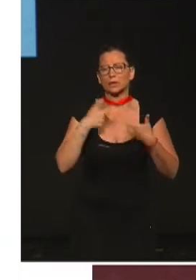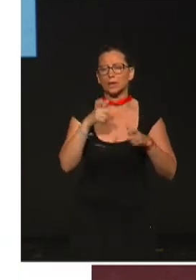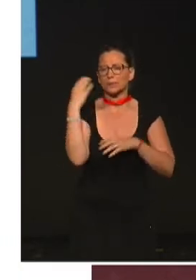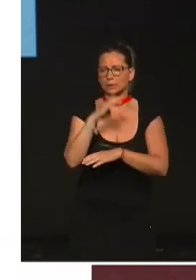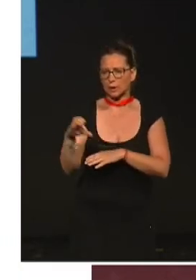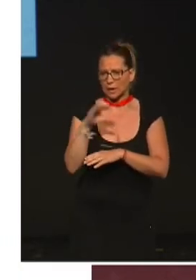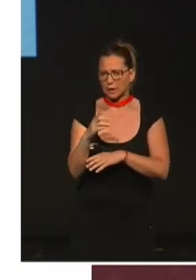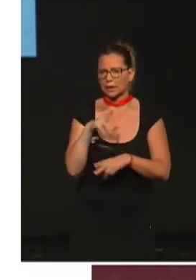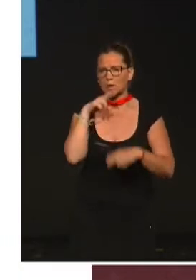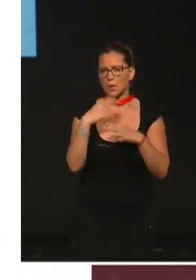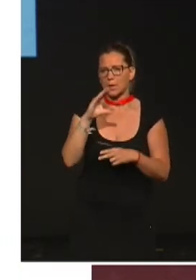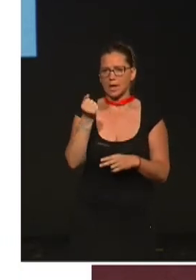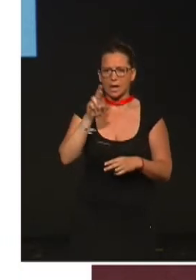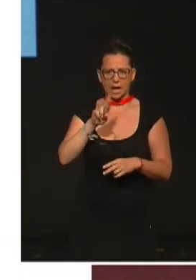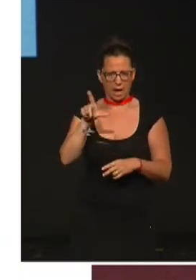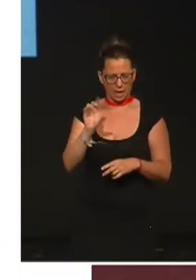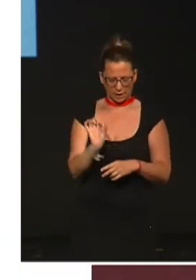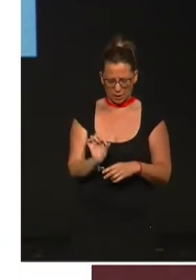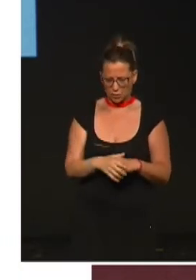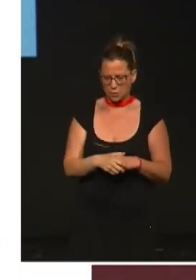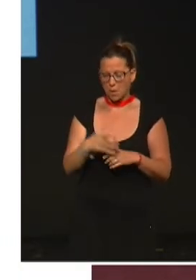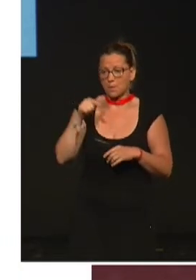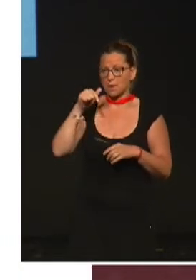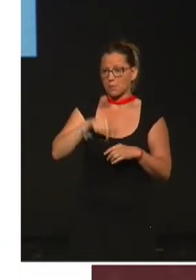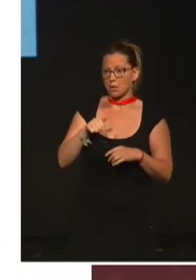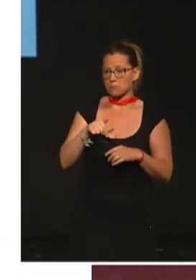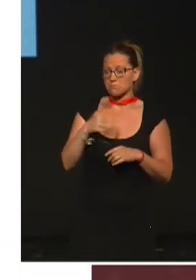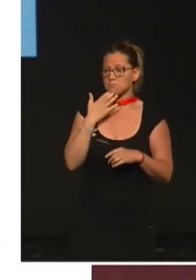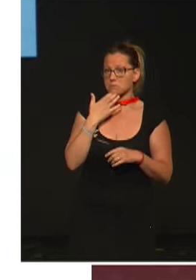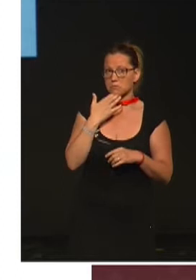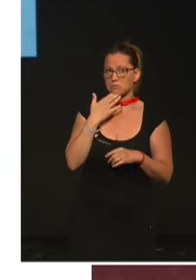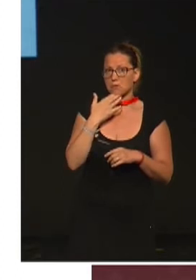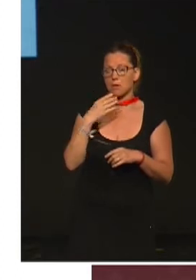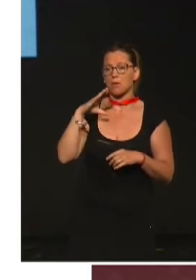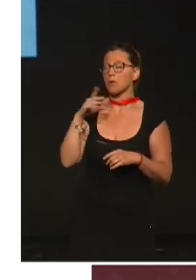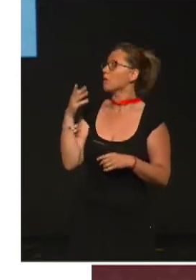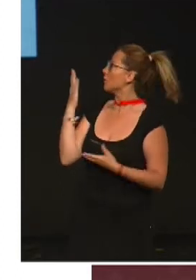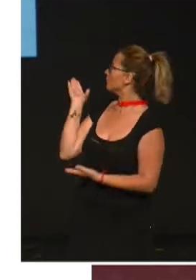nombre. Por ejemplo, está Charles Lyell, que era geólogo.